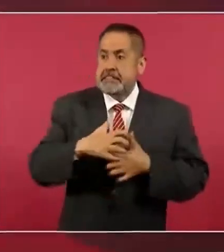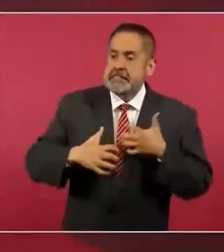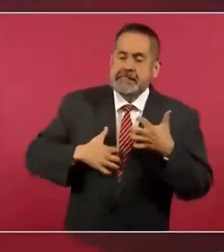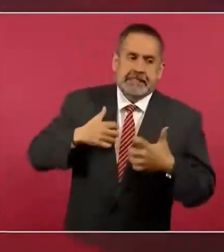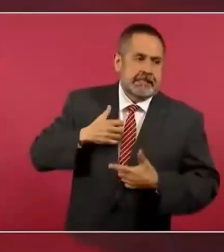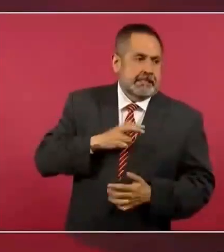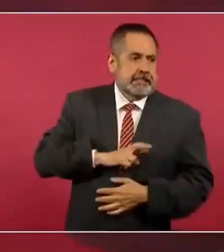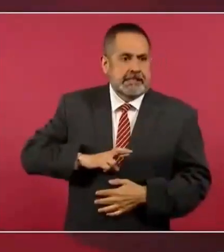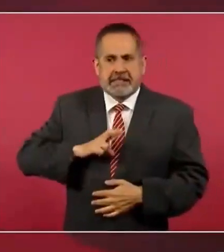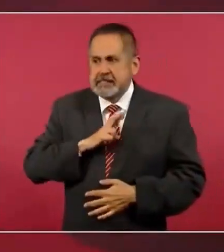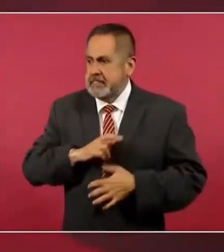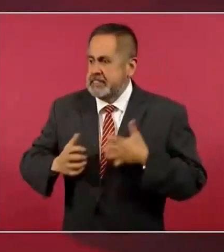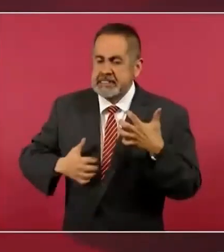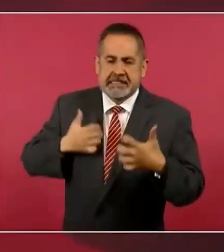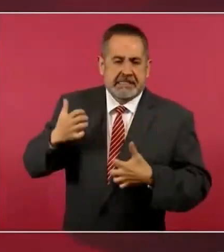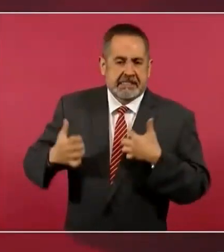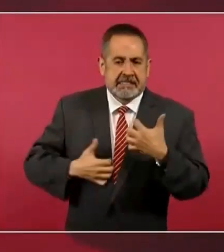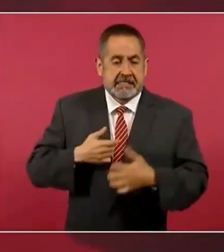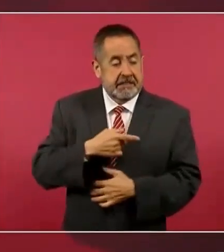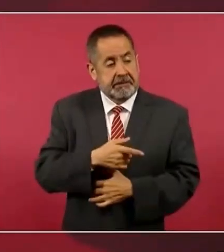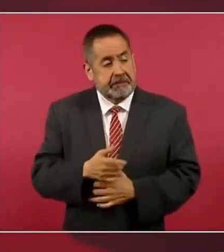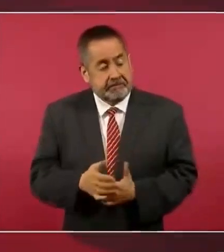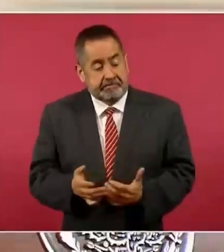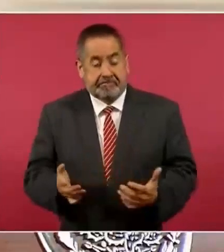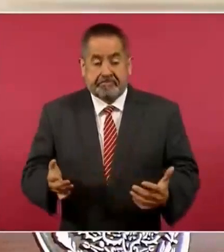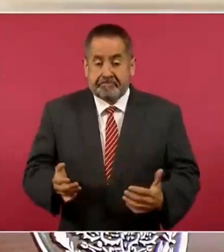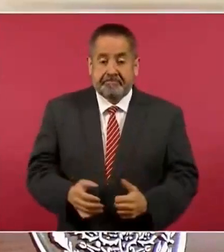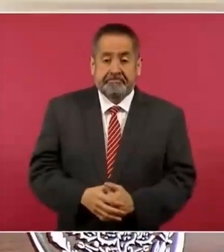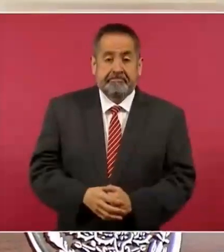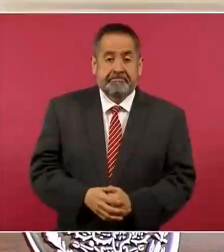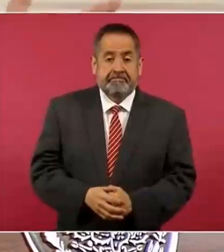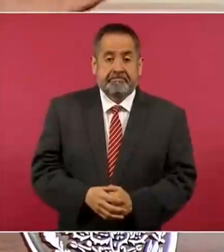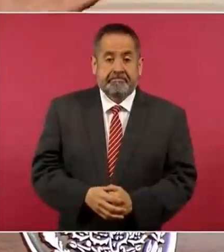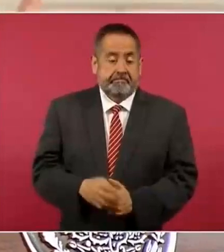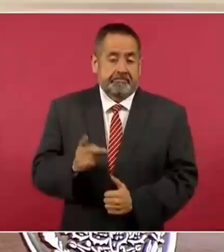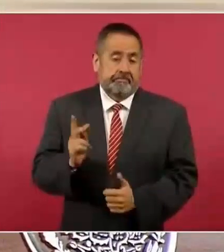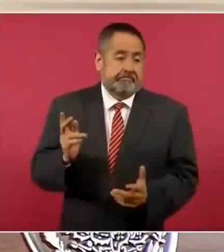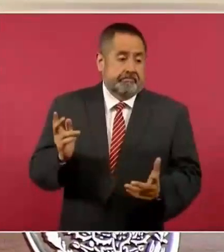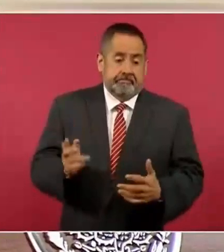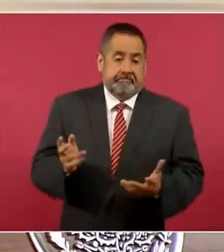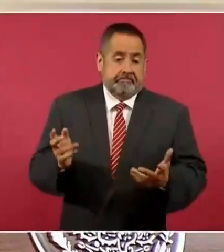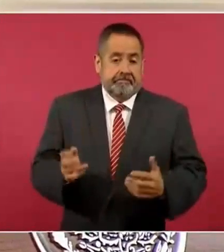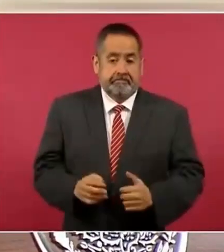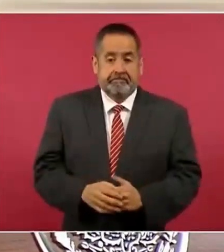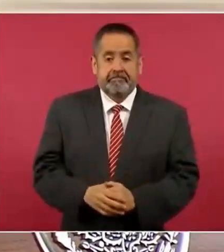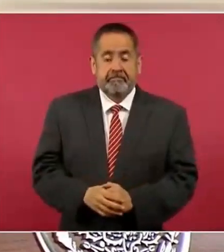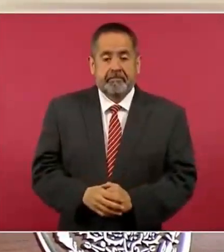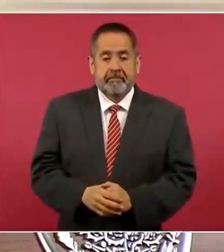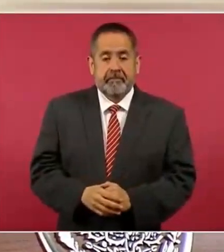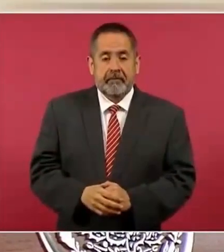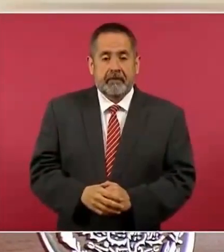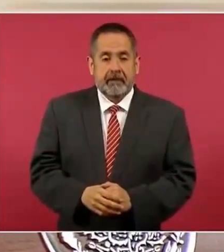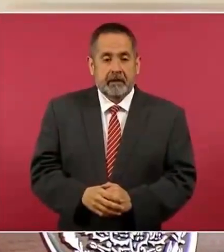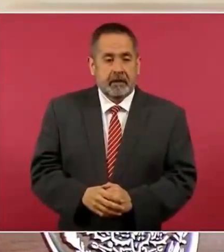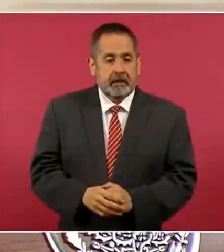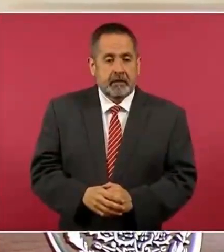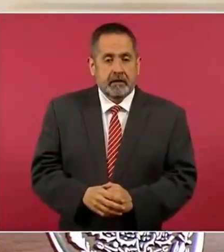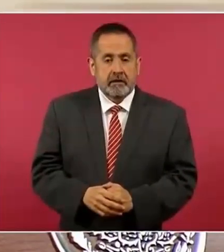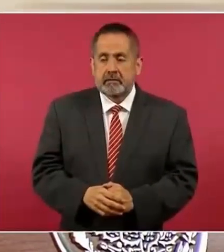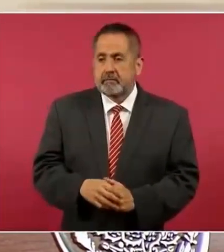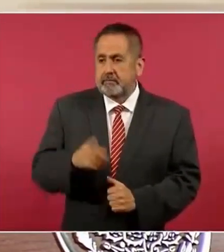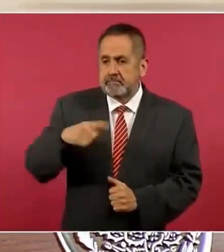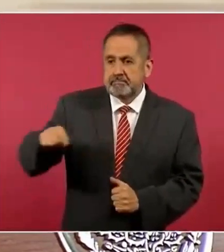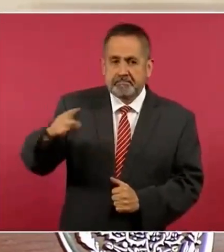pero ¿dónde está la credibilidad